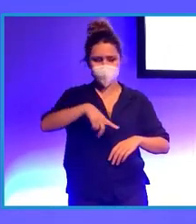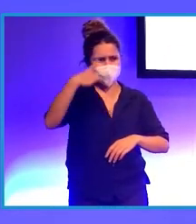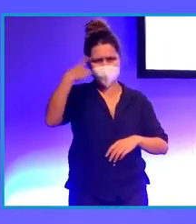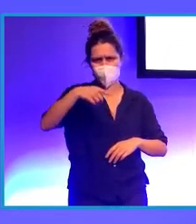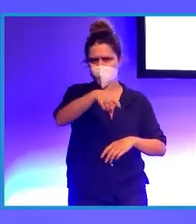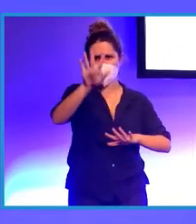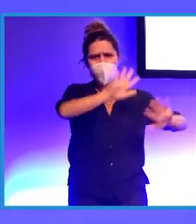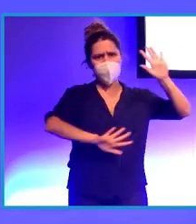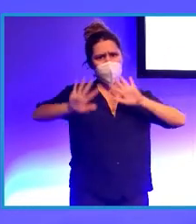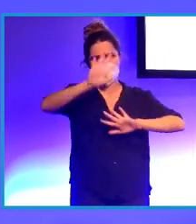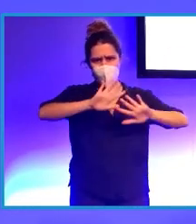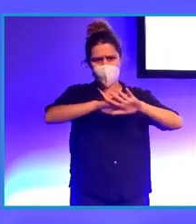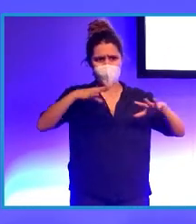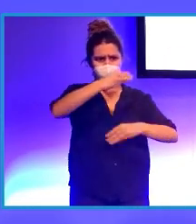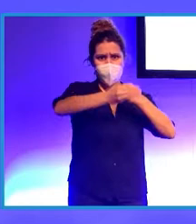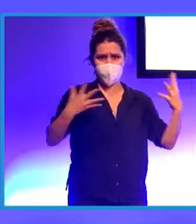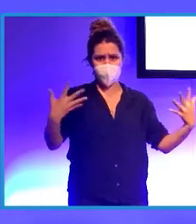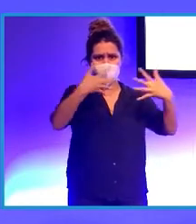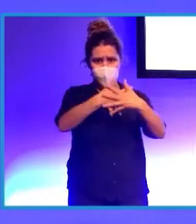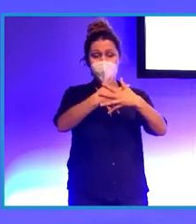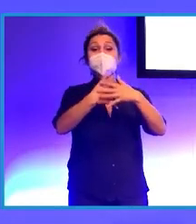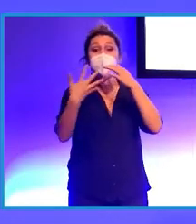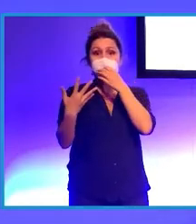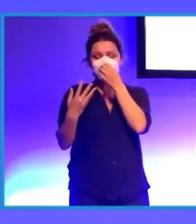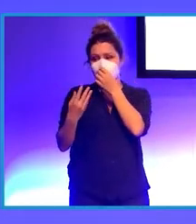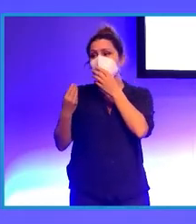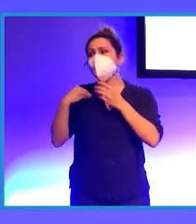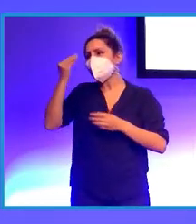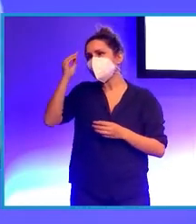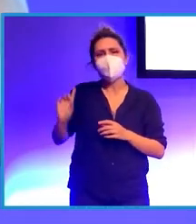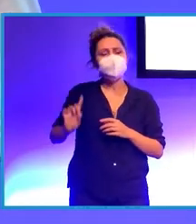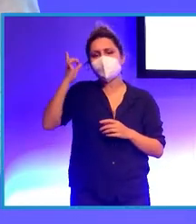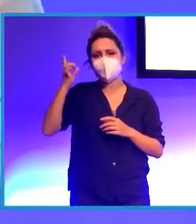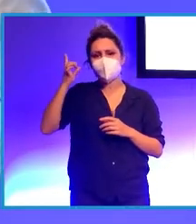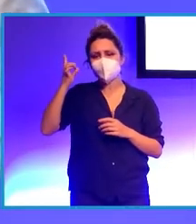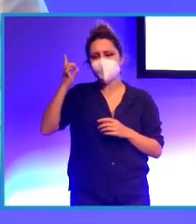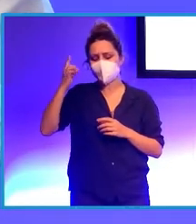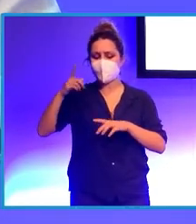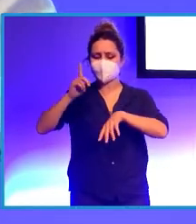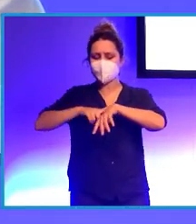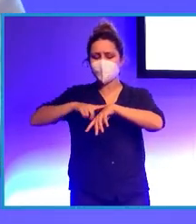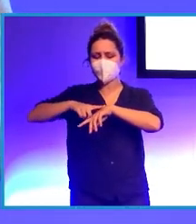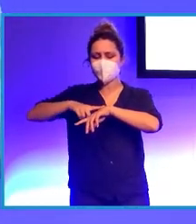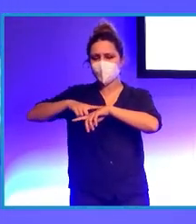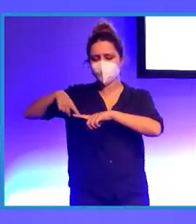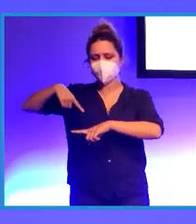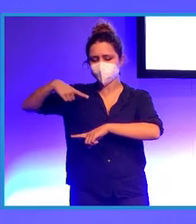complejo. Entonces, mi primer planteamiento de una locura, a medida que pasa el tiempo y vamos madurando esta